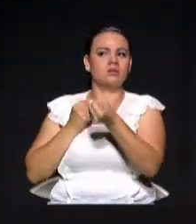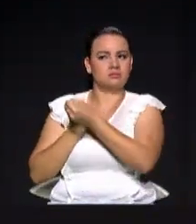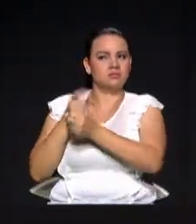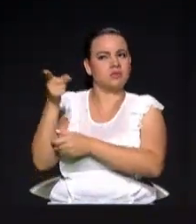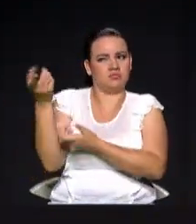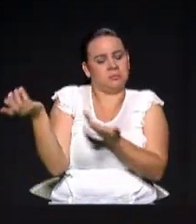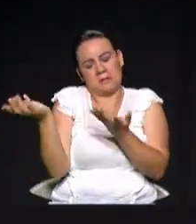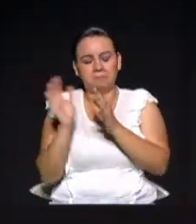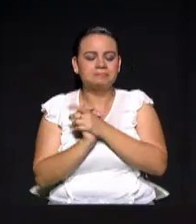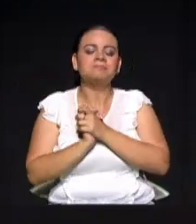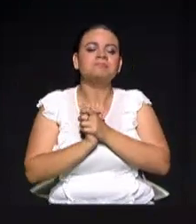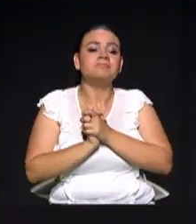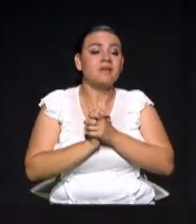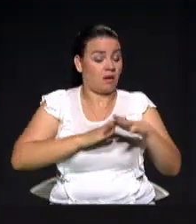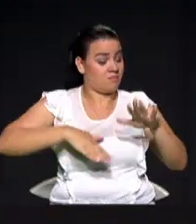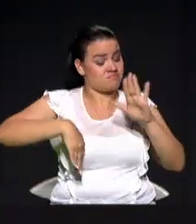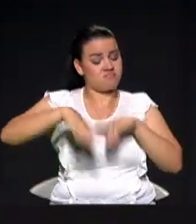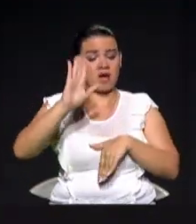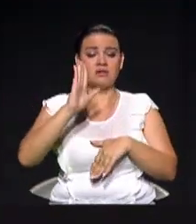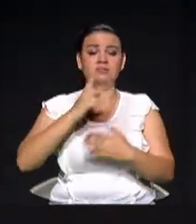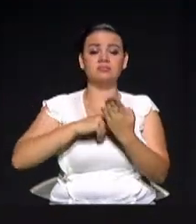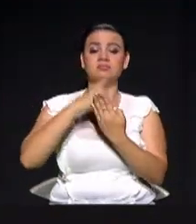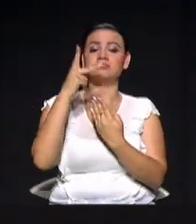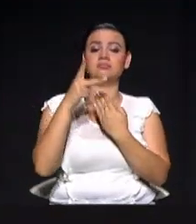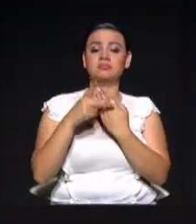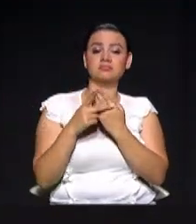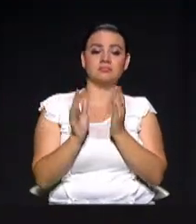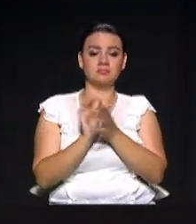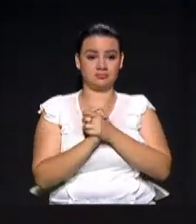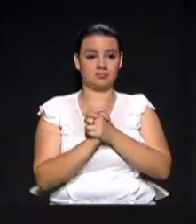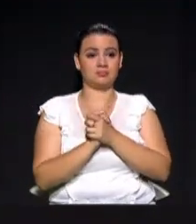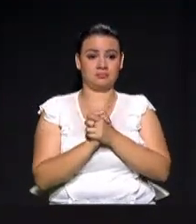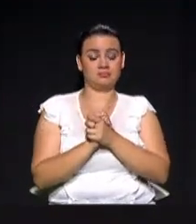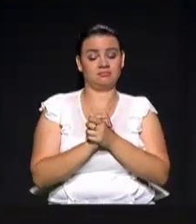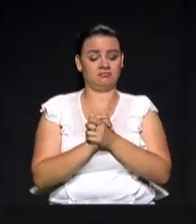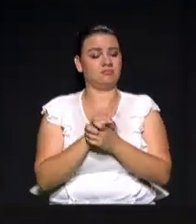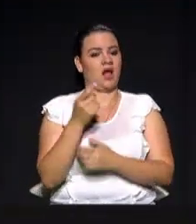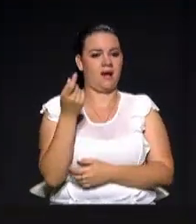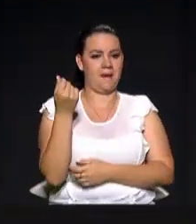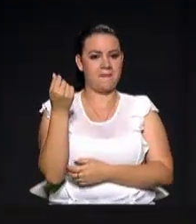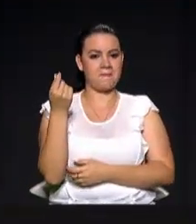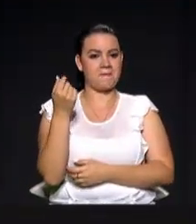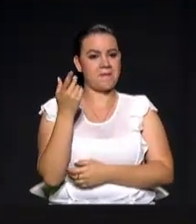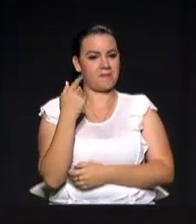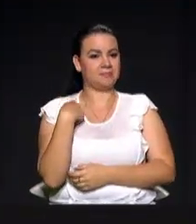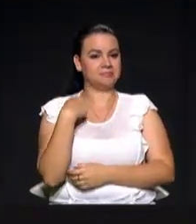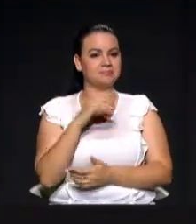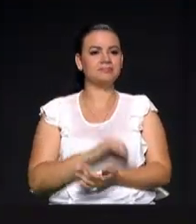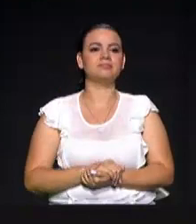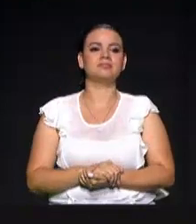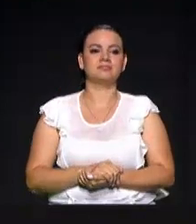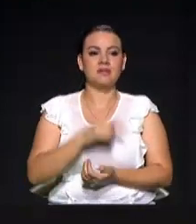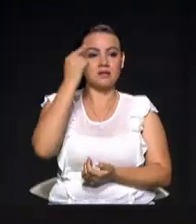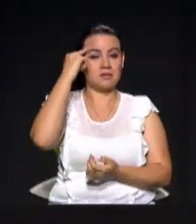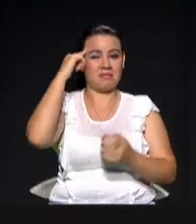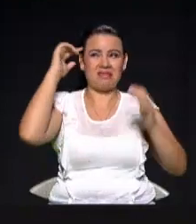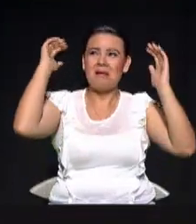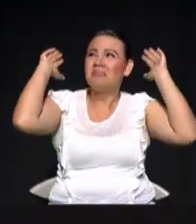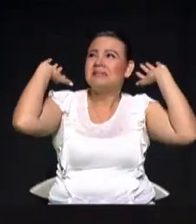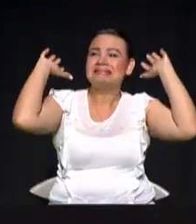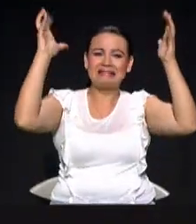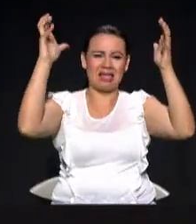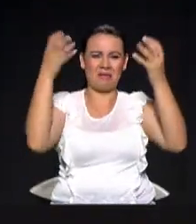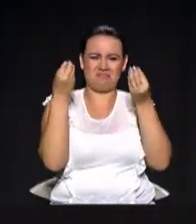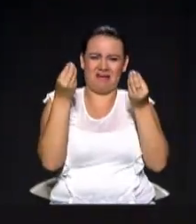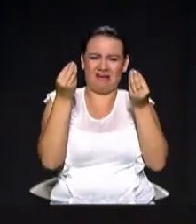propuesta, la mejor propuesta que hay, que es de economía naranja, pues yo estoy diciendo que hay que quitar el estadio porque se va a convertir